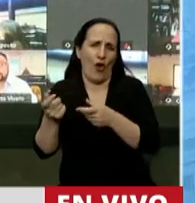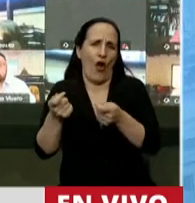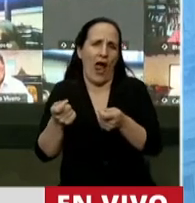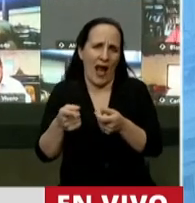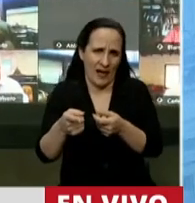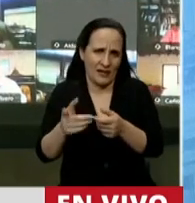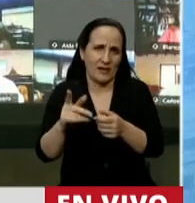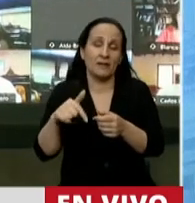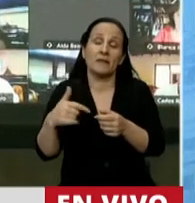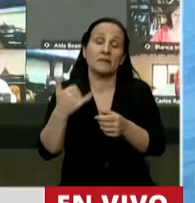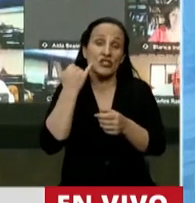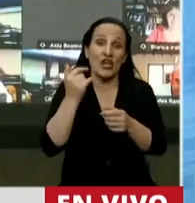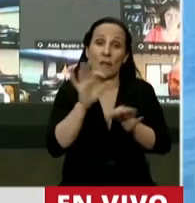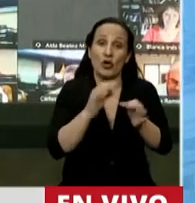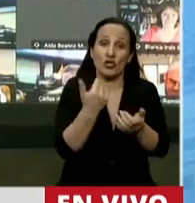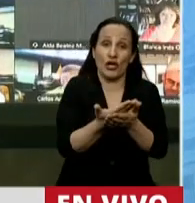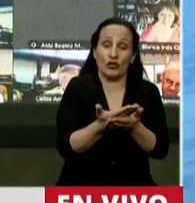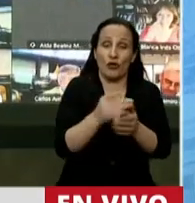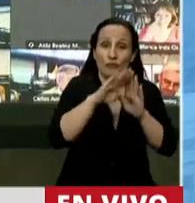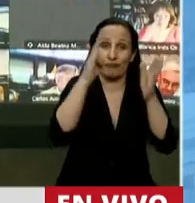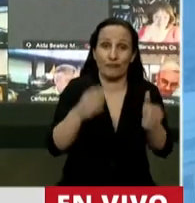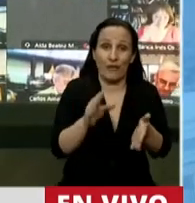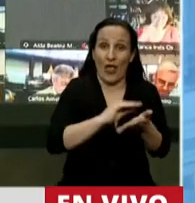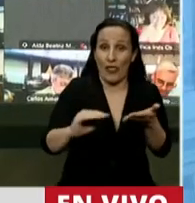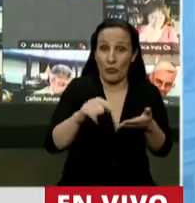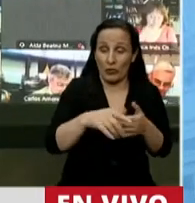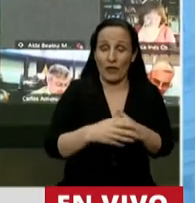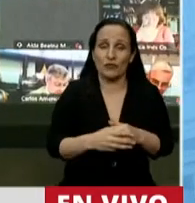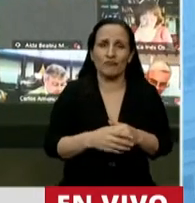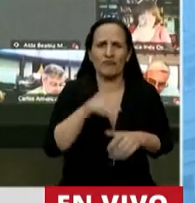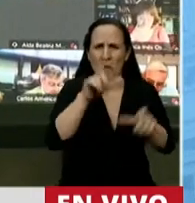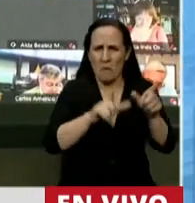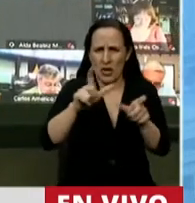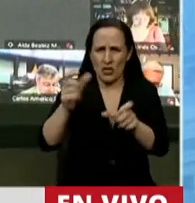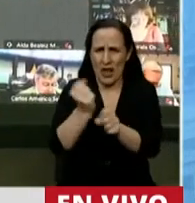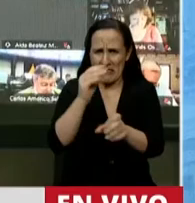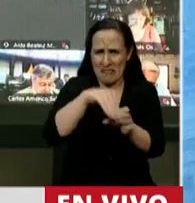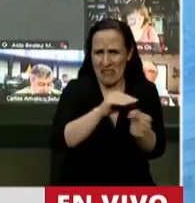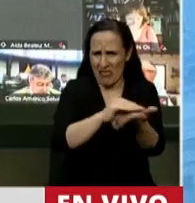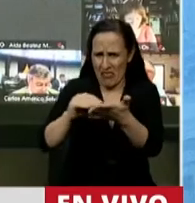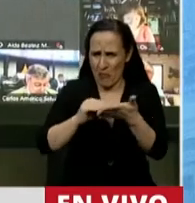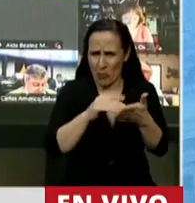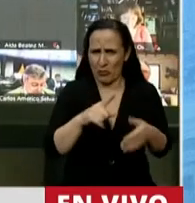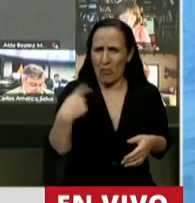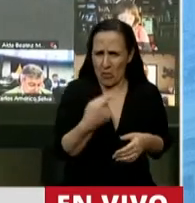Cámara de Diputados. Y todos los que somos parte de este cuerpo sabemos que en nuestra labor